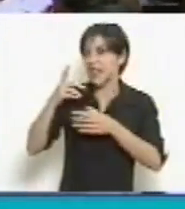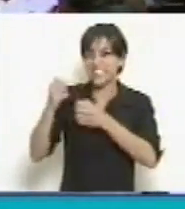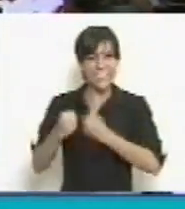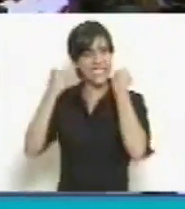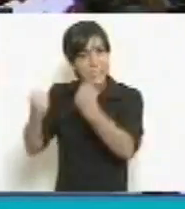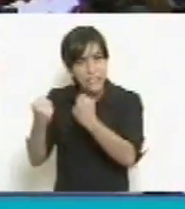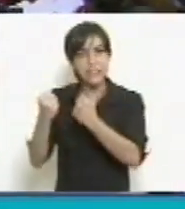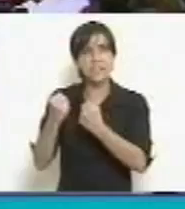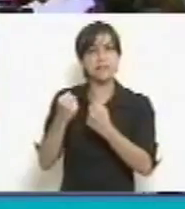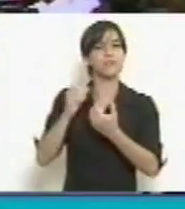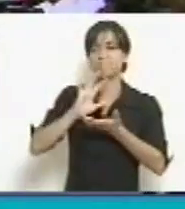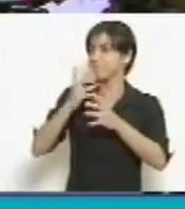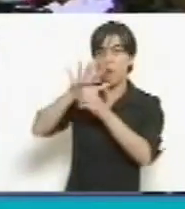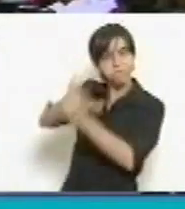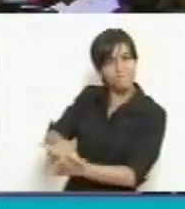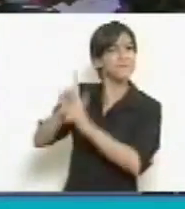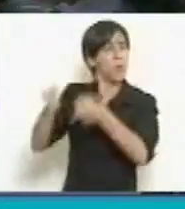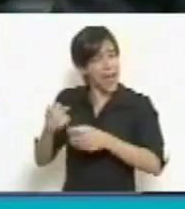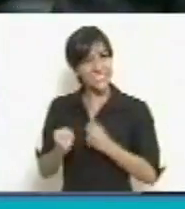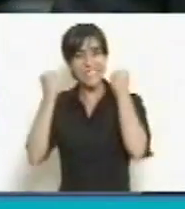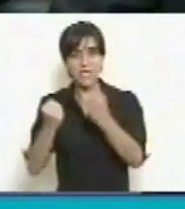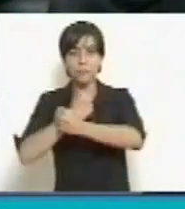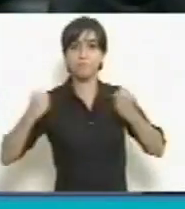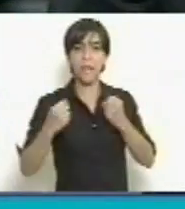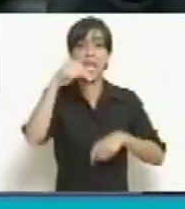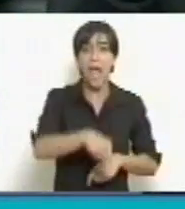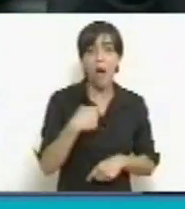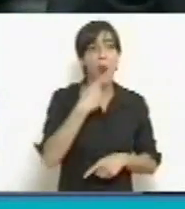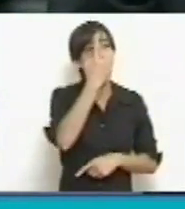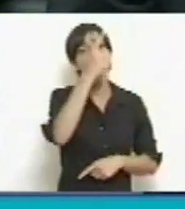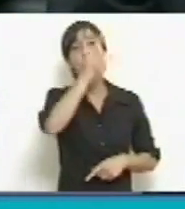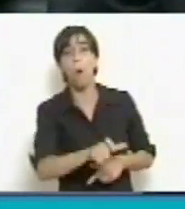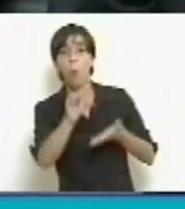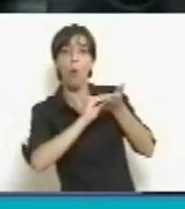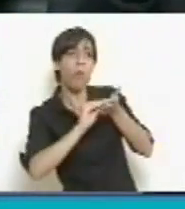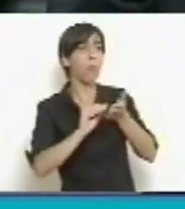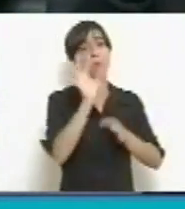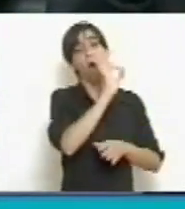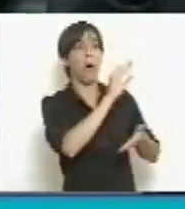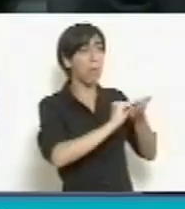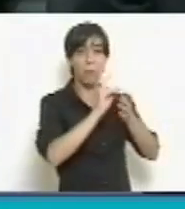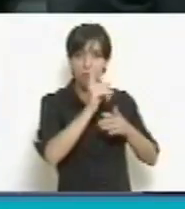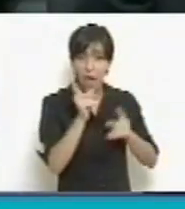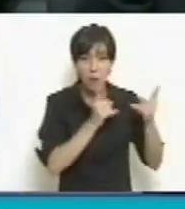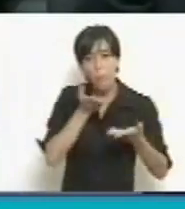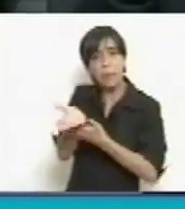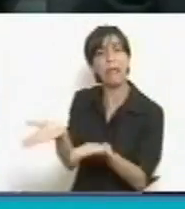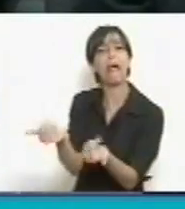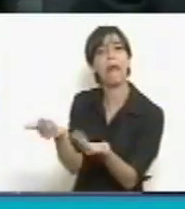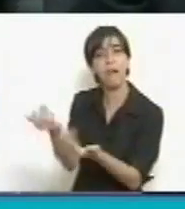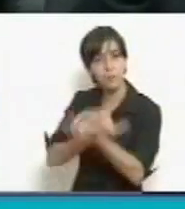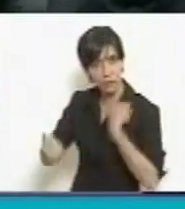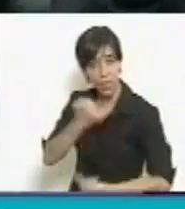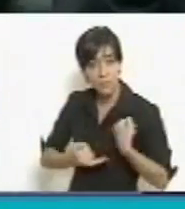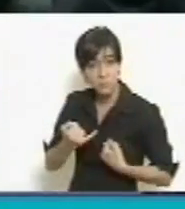y hay algún diputado o diputada que tiene el tupé de pedirle explicaciones, es vergonzoso. Este es